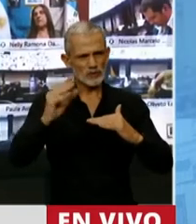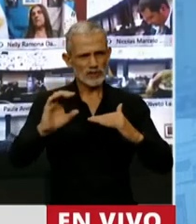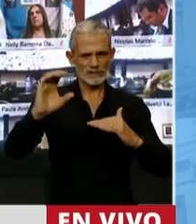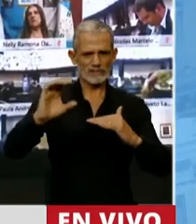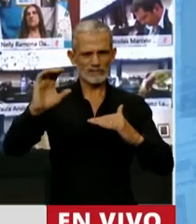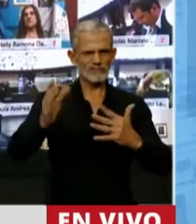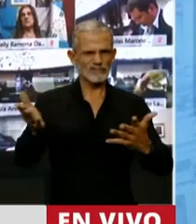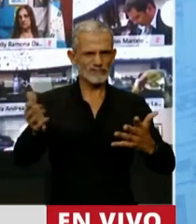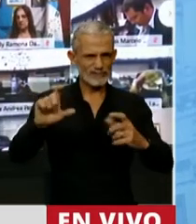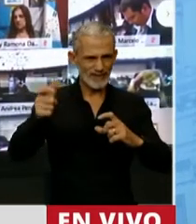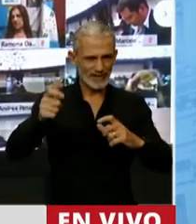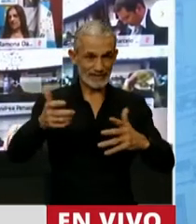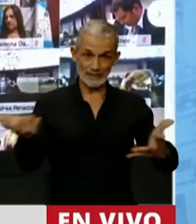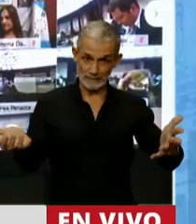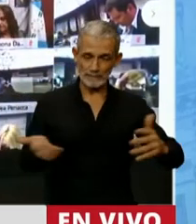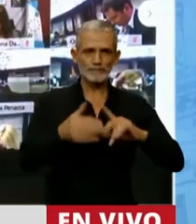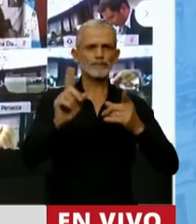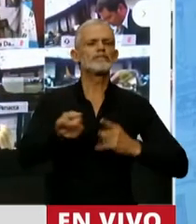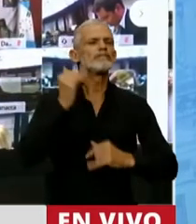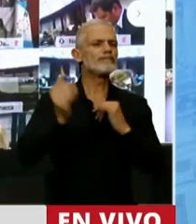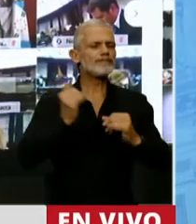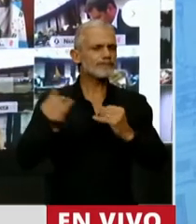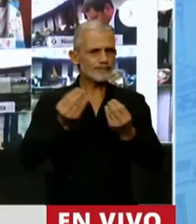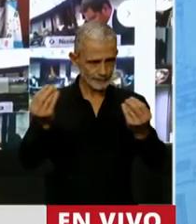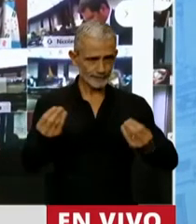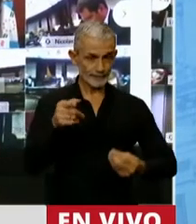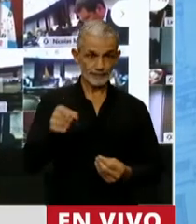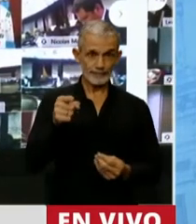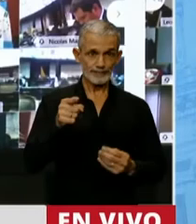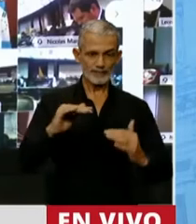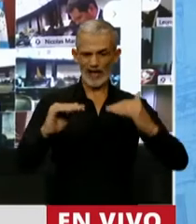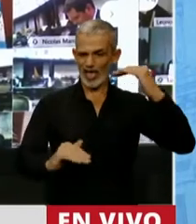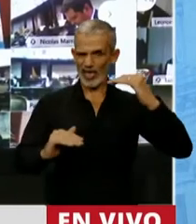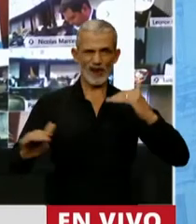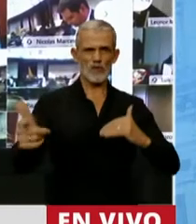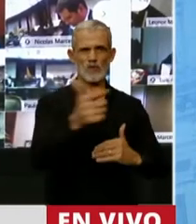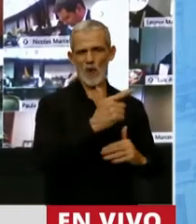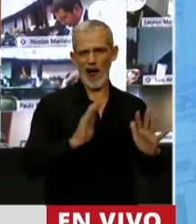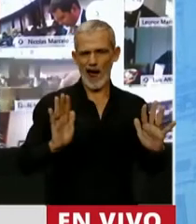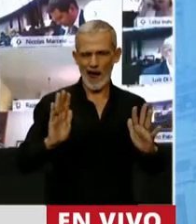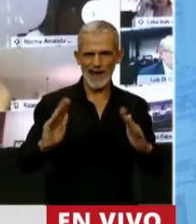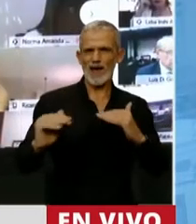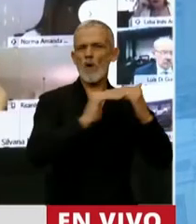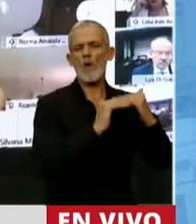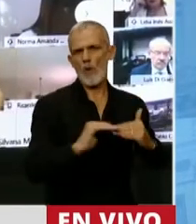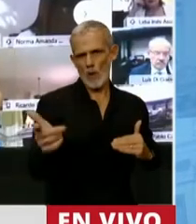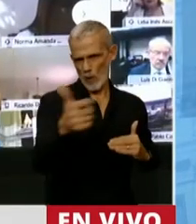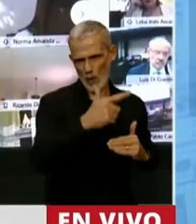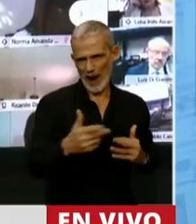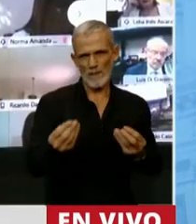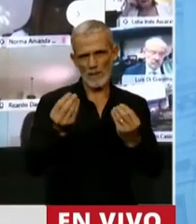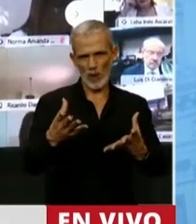insuficiente. Y también hablamos de que es inequitativo. Y decimos que es inequitativo,